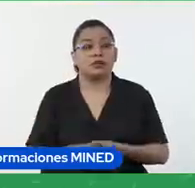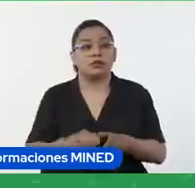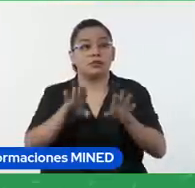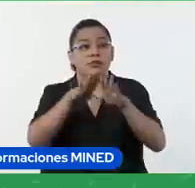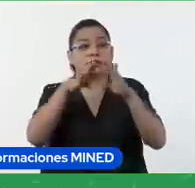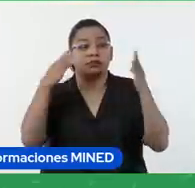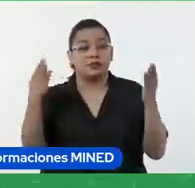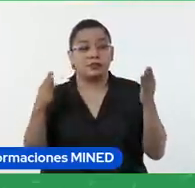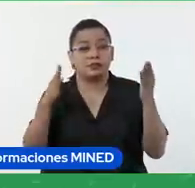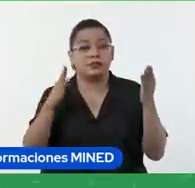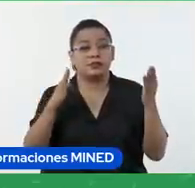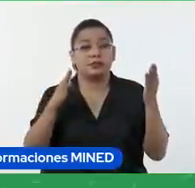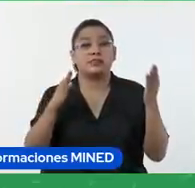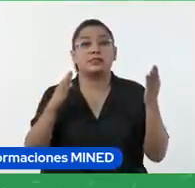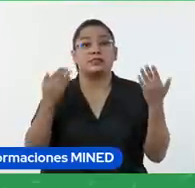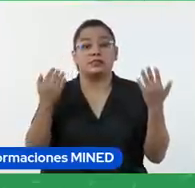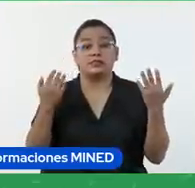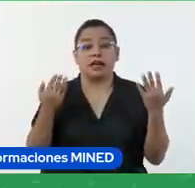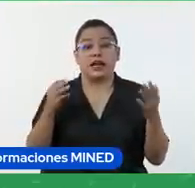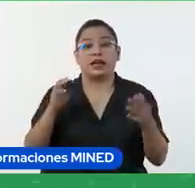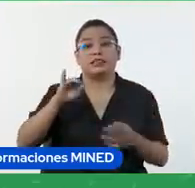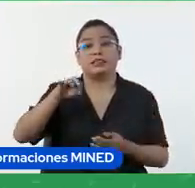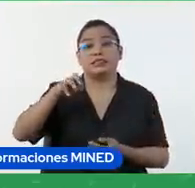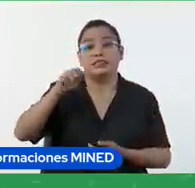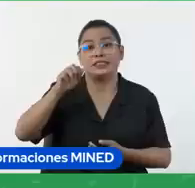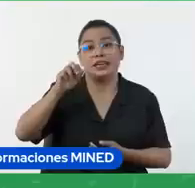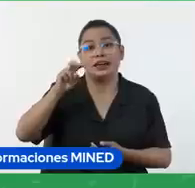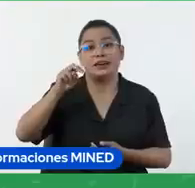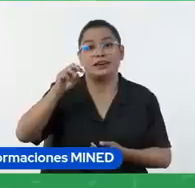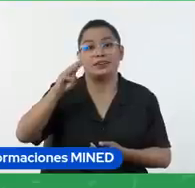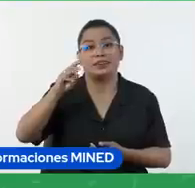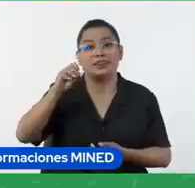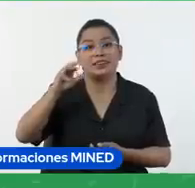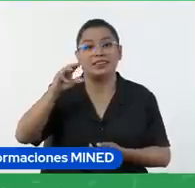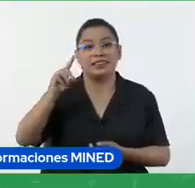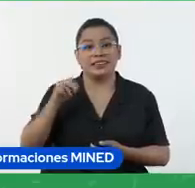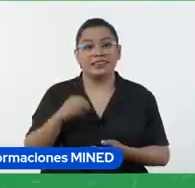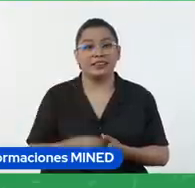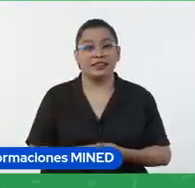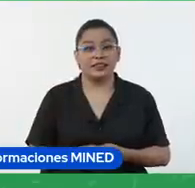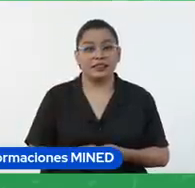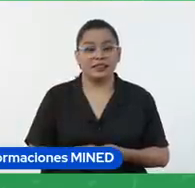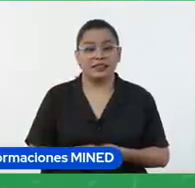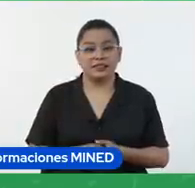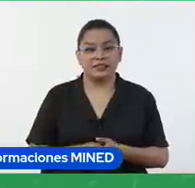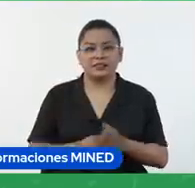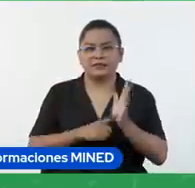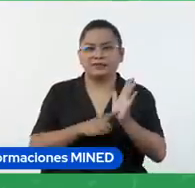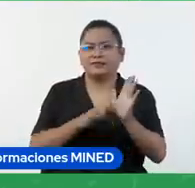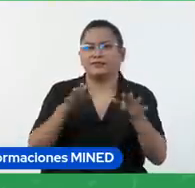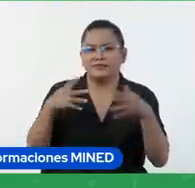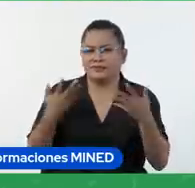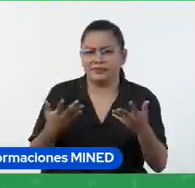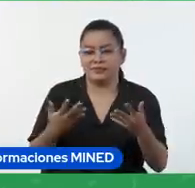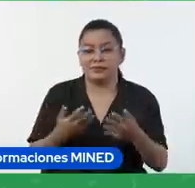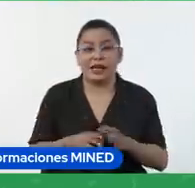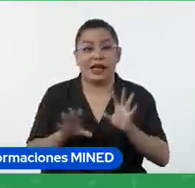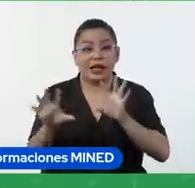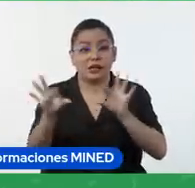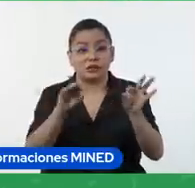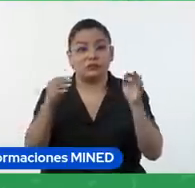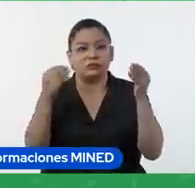Jamboard que es lo que acabamos de revisar lo presento porque tal vez para algunos ya es